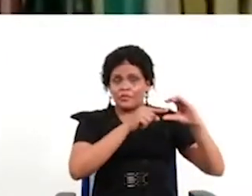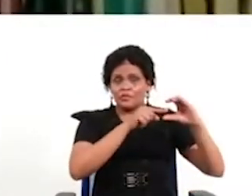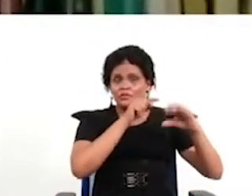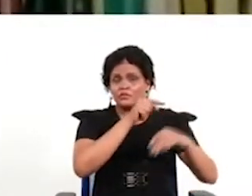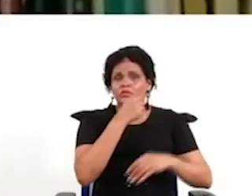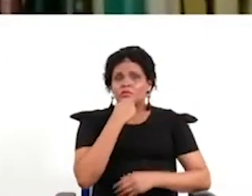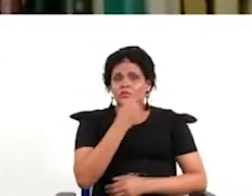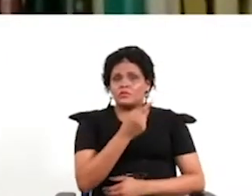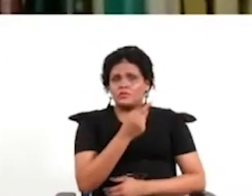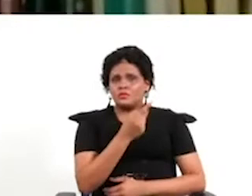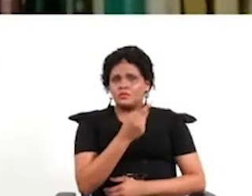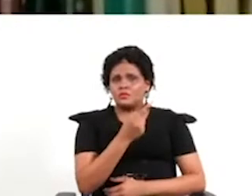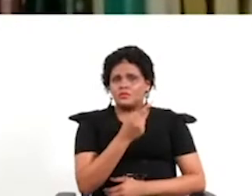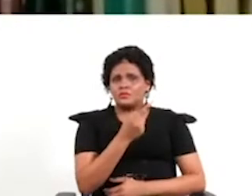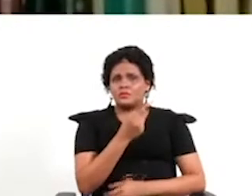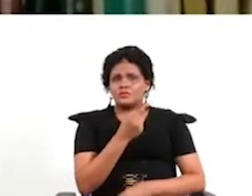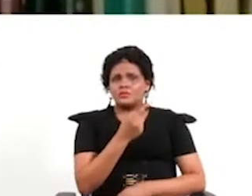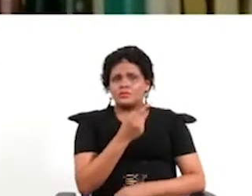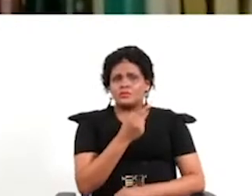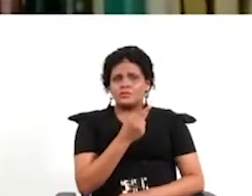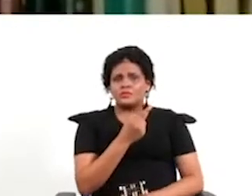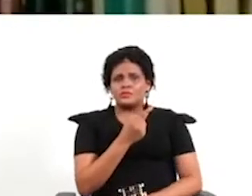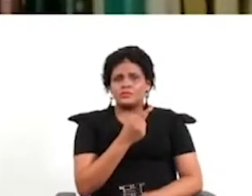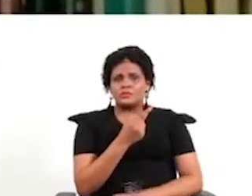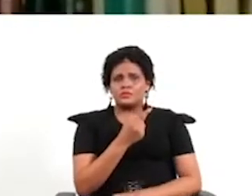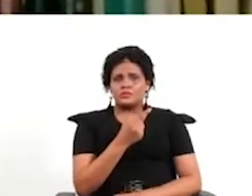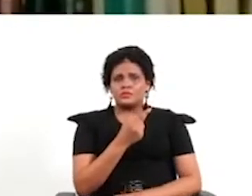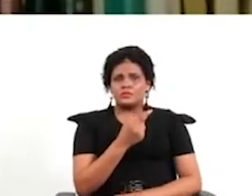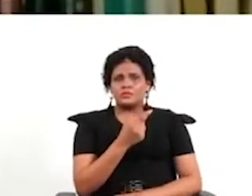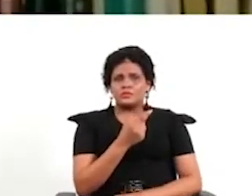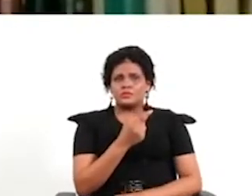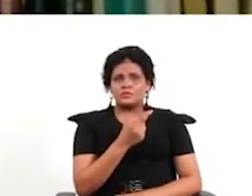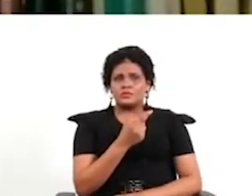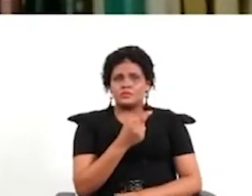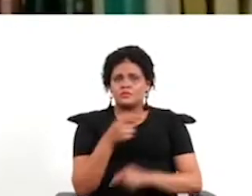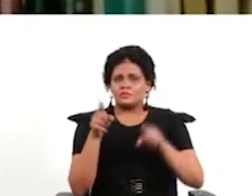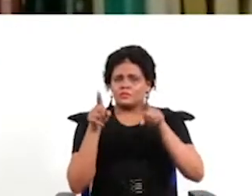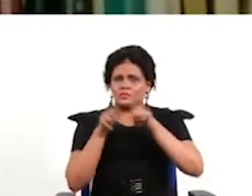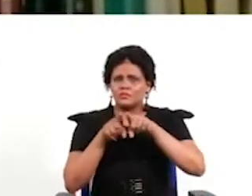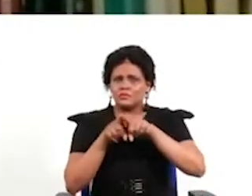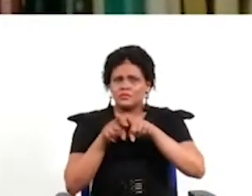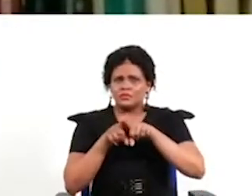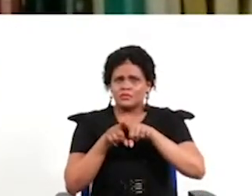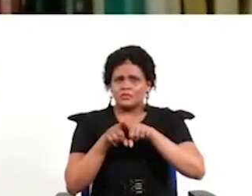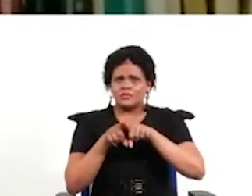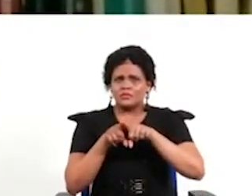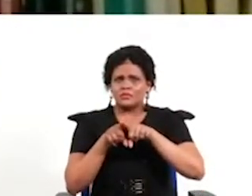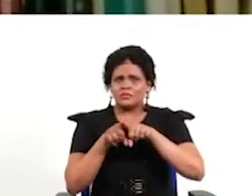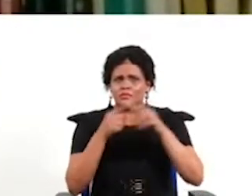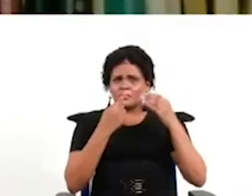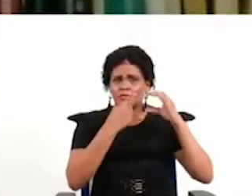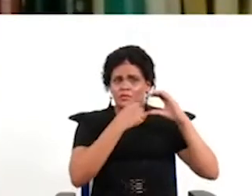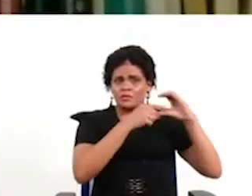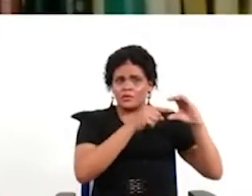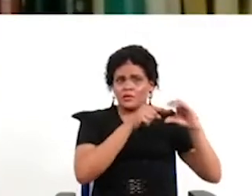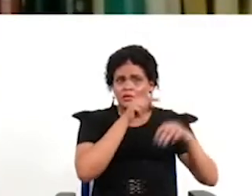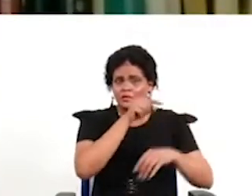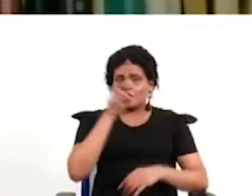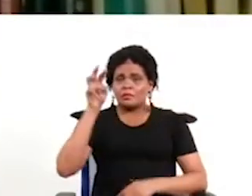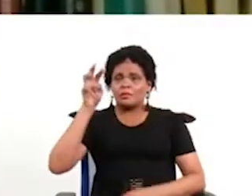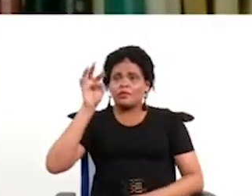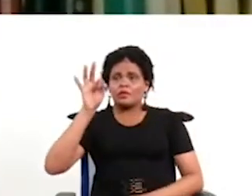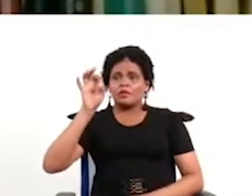pero en otros también se sometían grandes bloques temáticos a